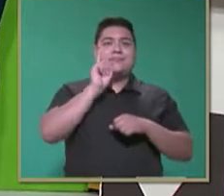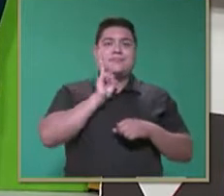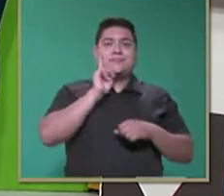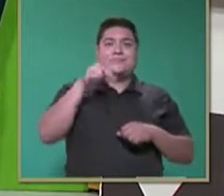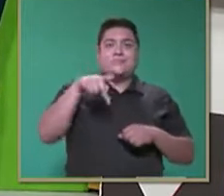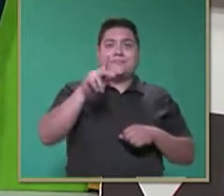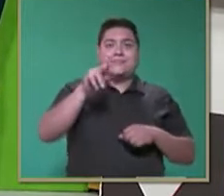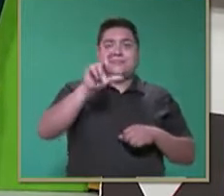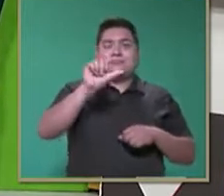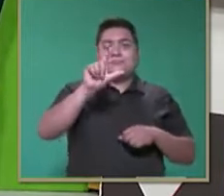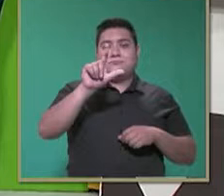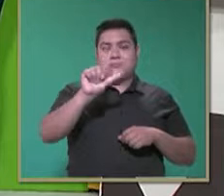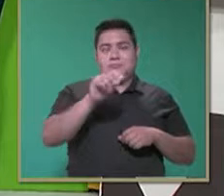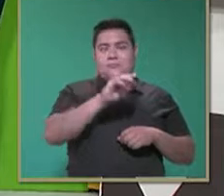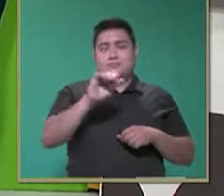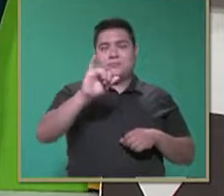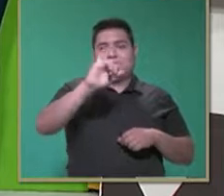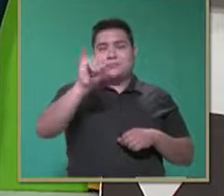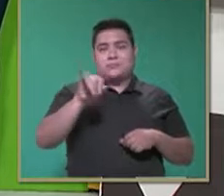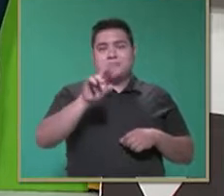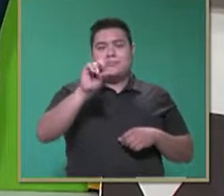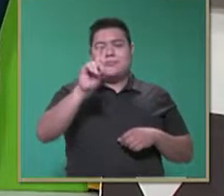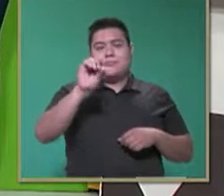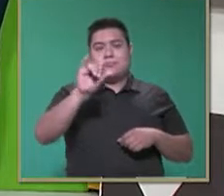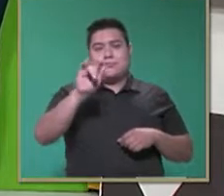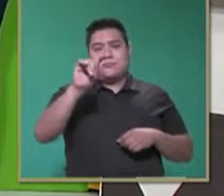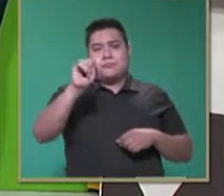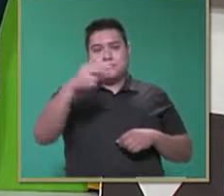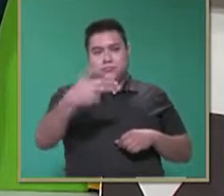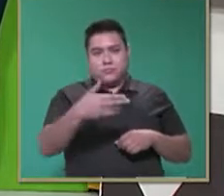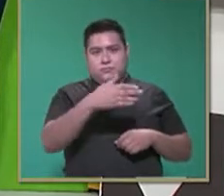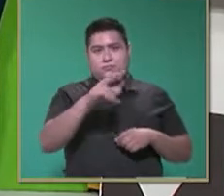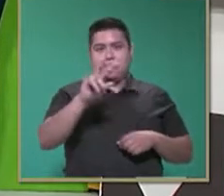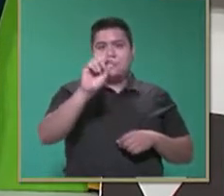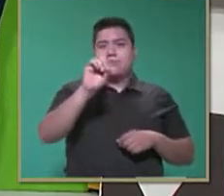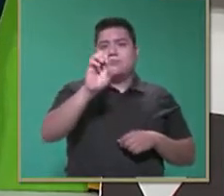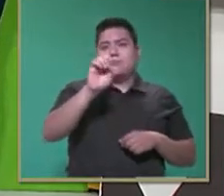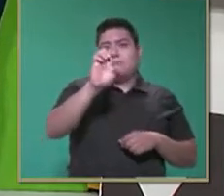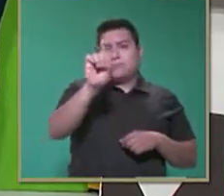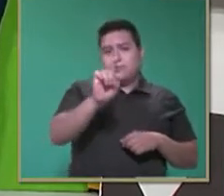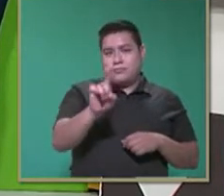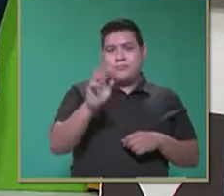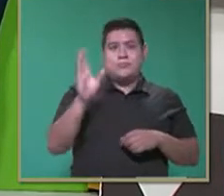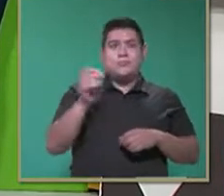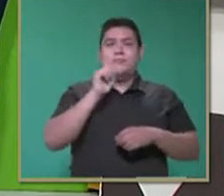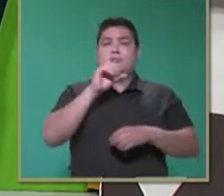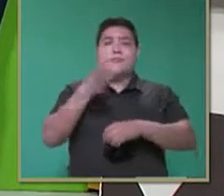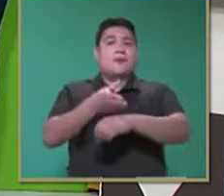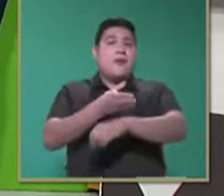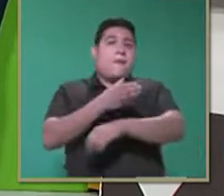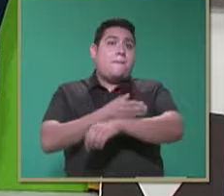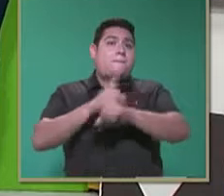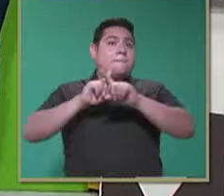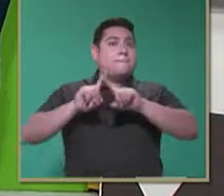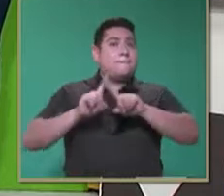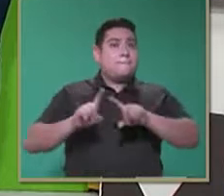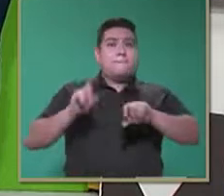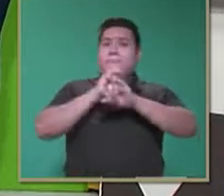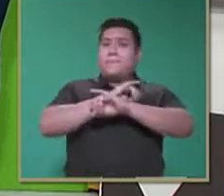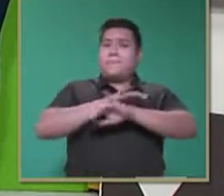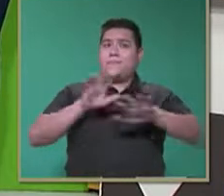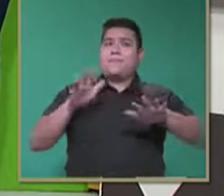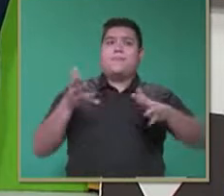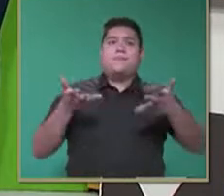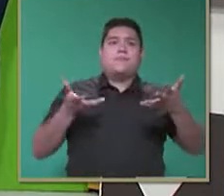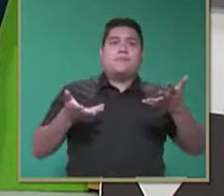Judith Valdés Guzmán. Ella también está con ustedes en este día para compartirles otro tema